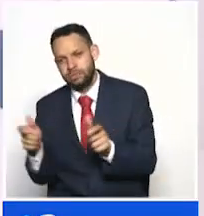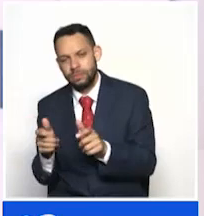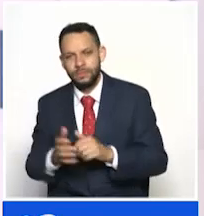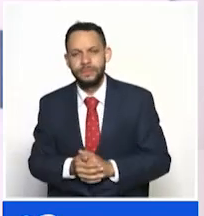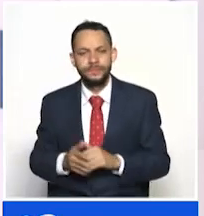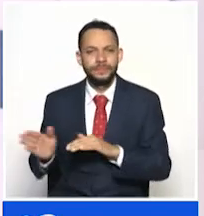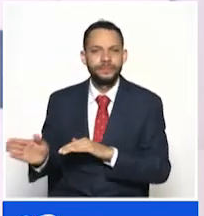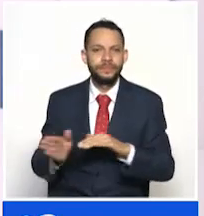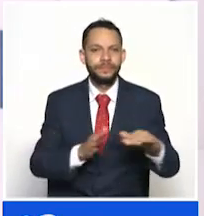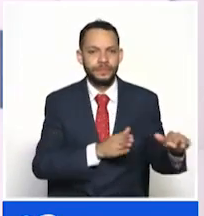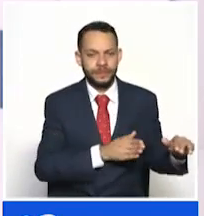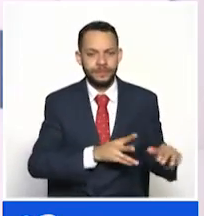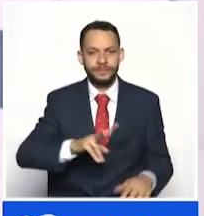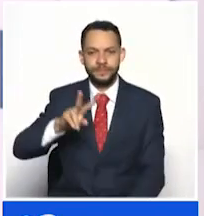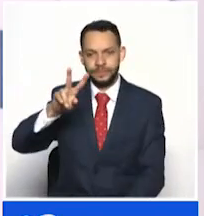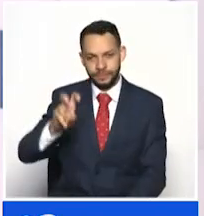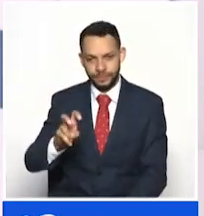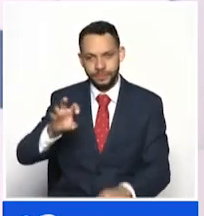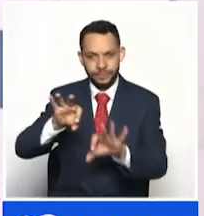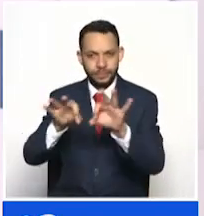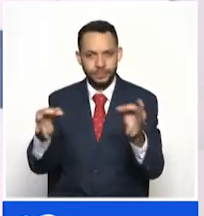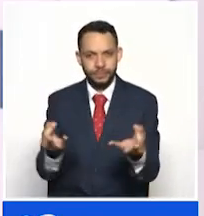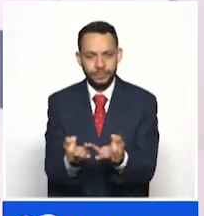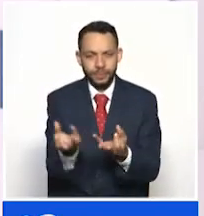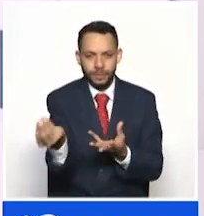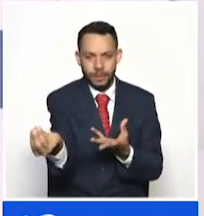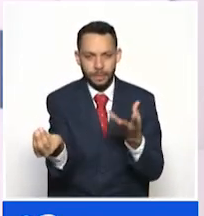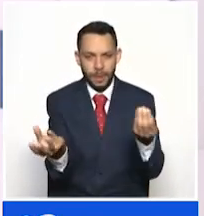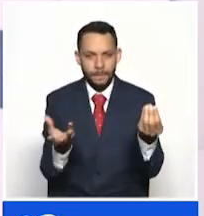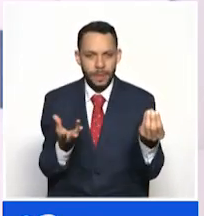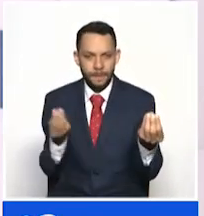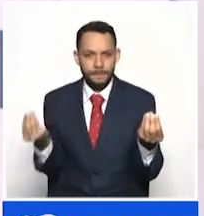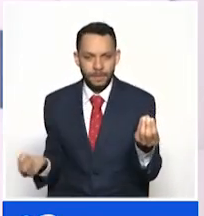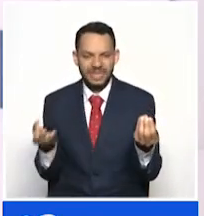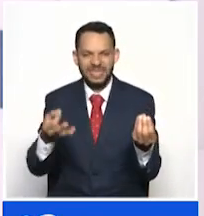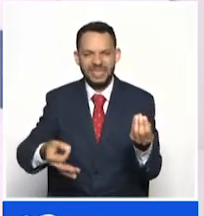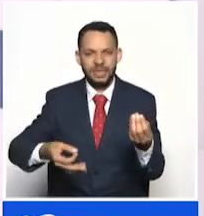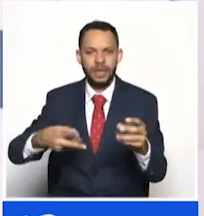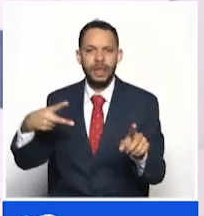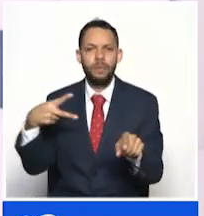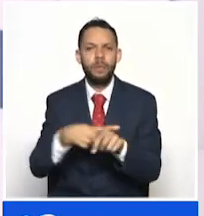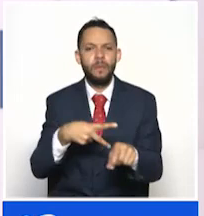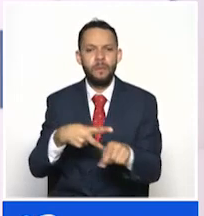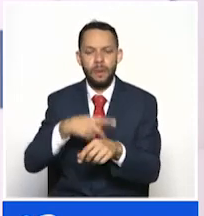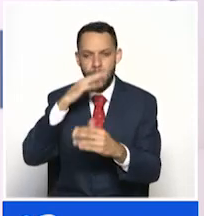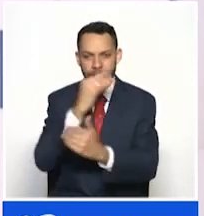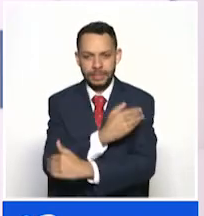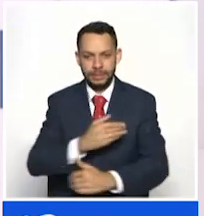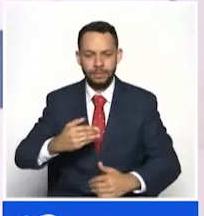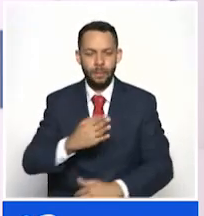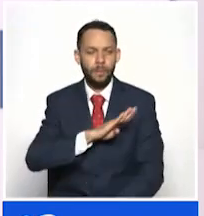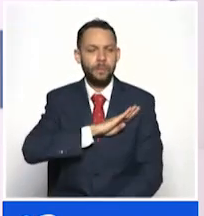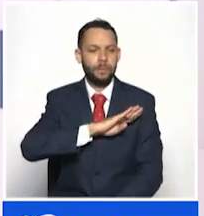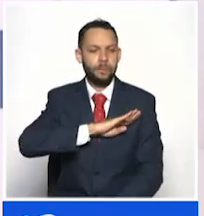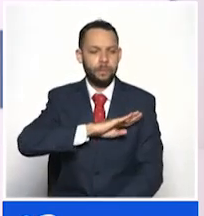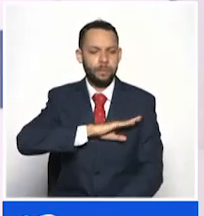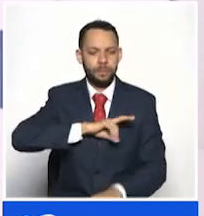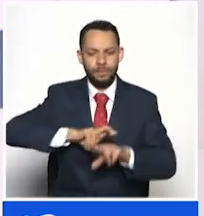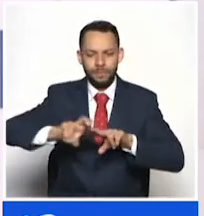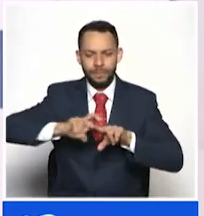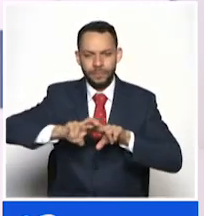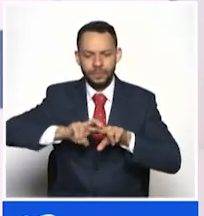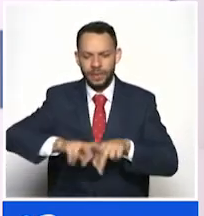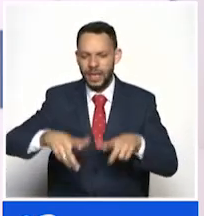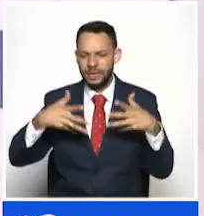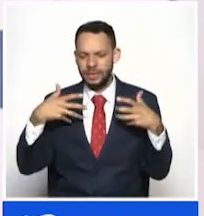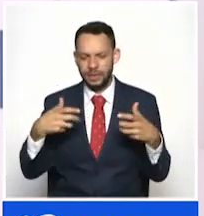Más de siete familias venezolanas fueron reguladas por explotación infantil en Manizales. La alcaldía de la ciudad busca controlar este